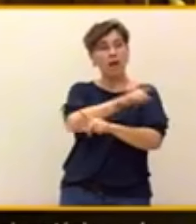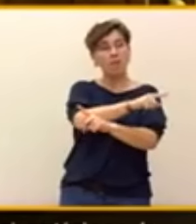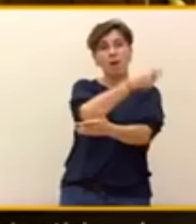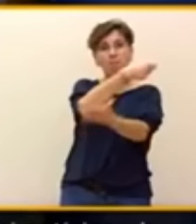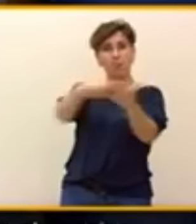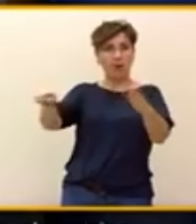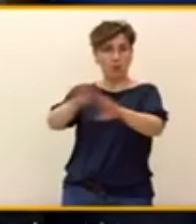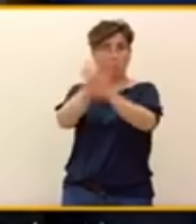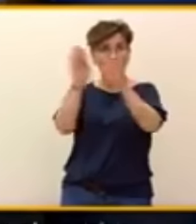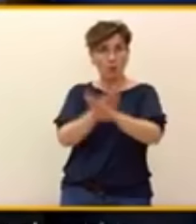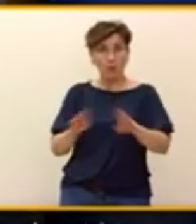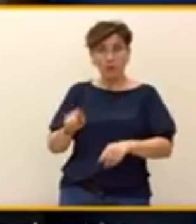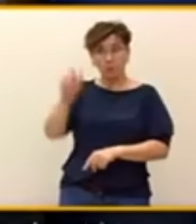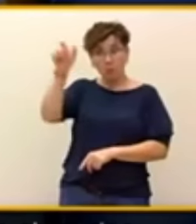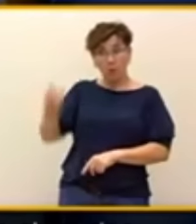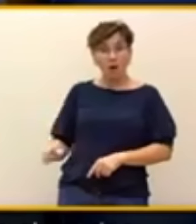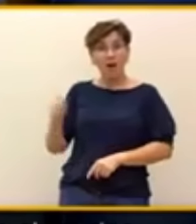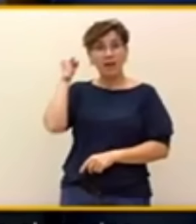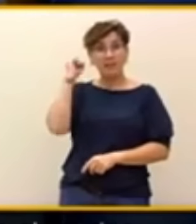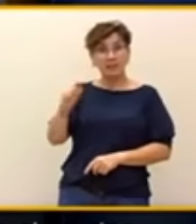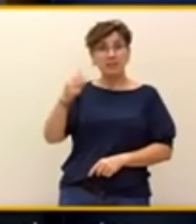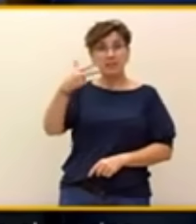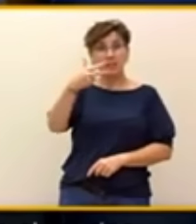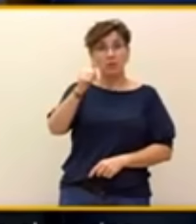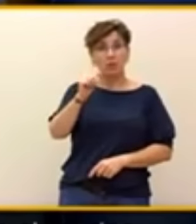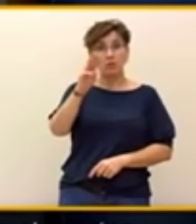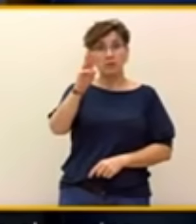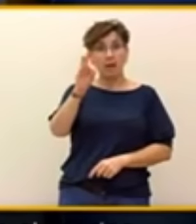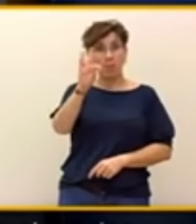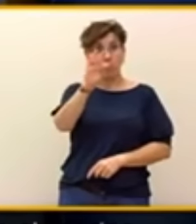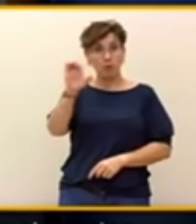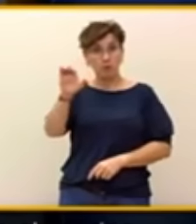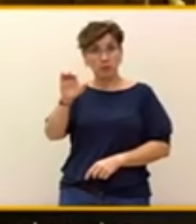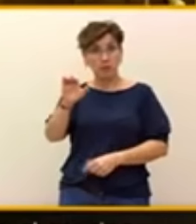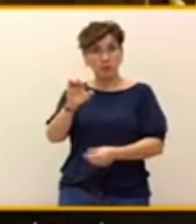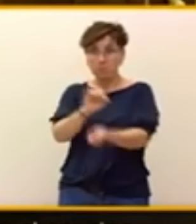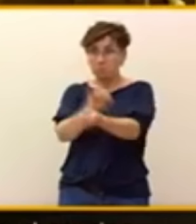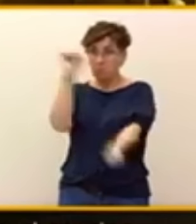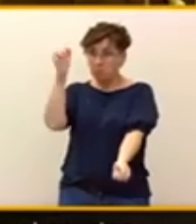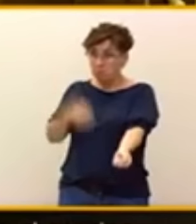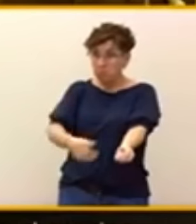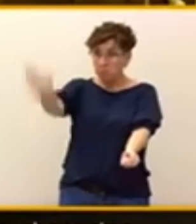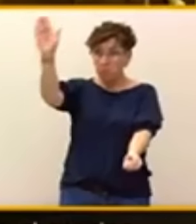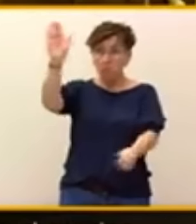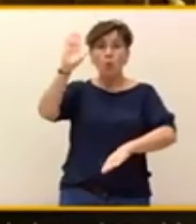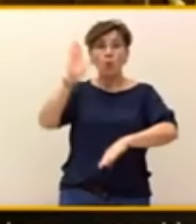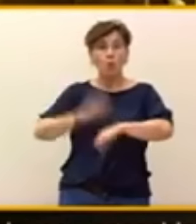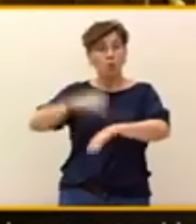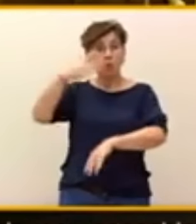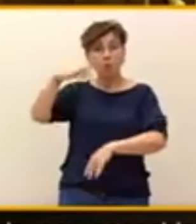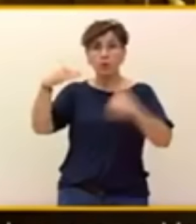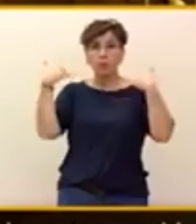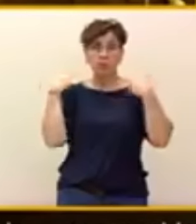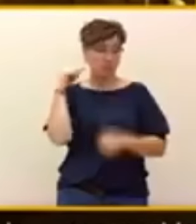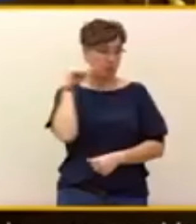calle, usted será el único culpable y responsable. Y no cabe mayor indignidad.